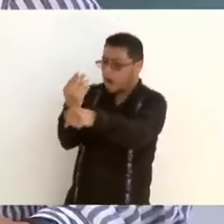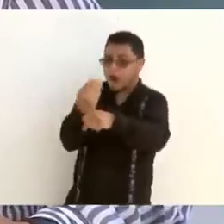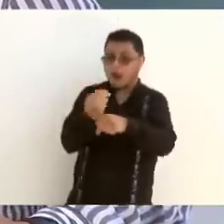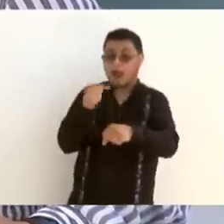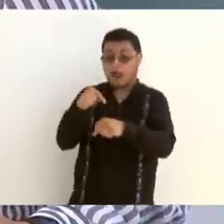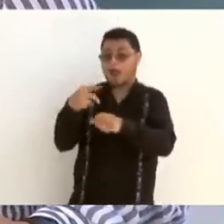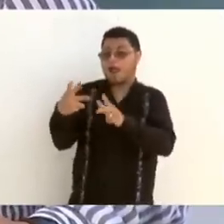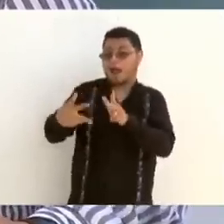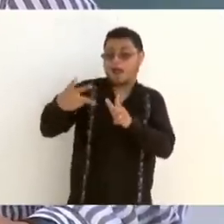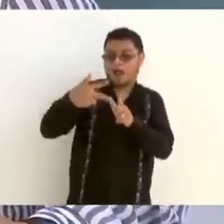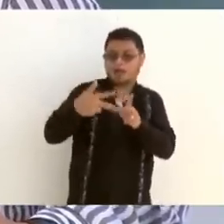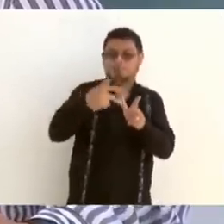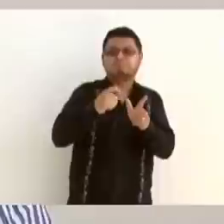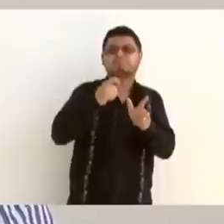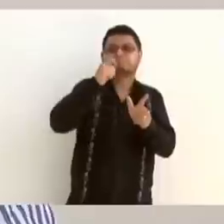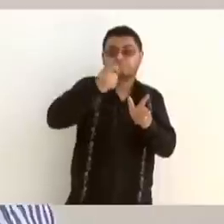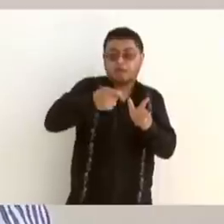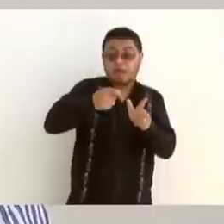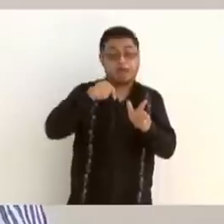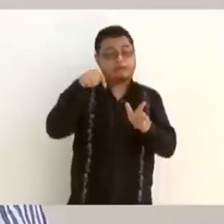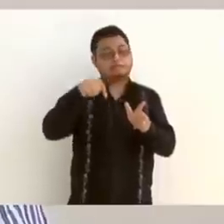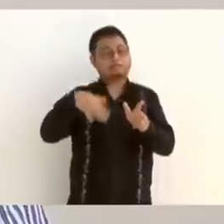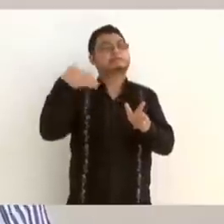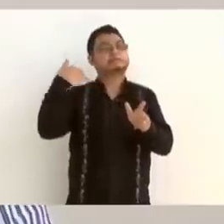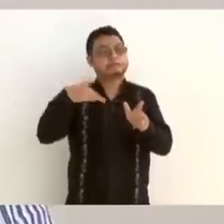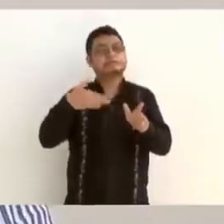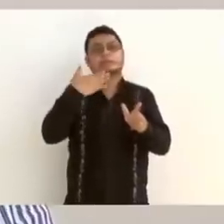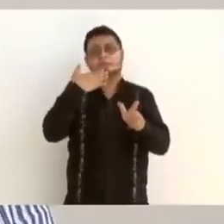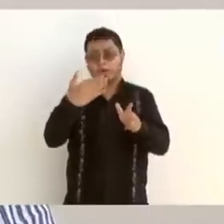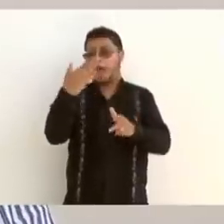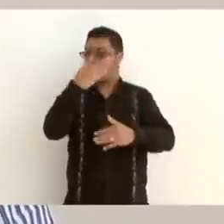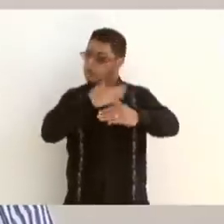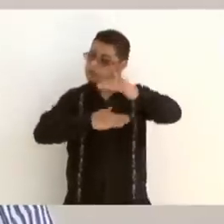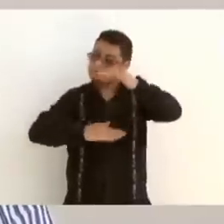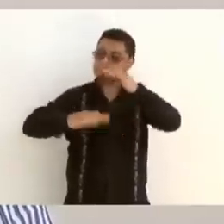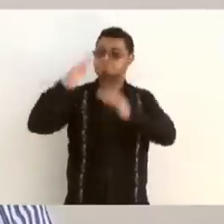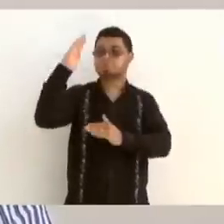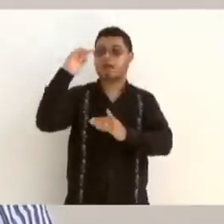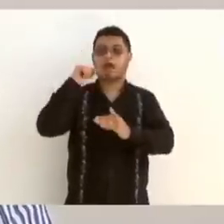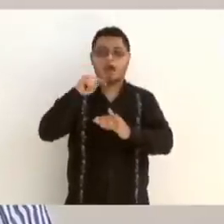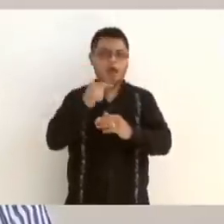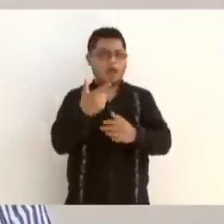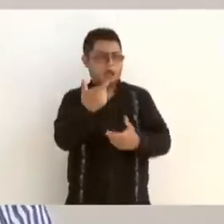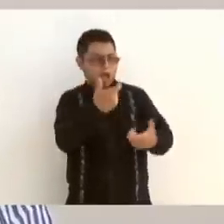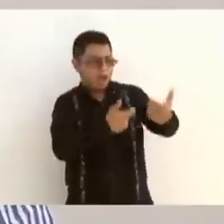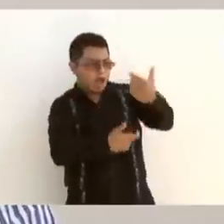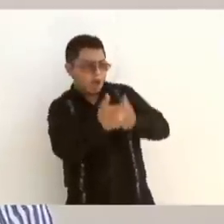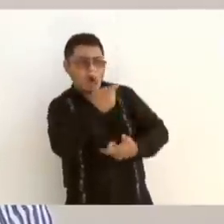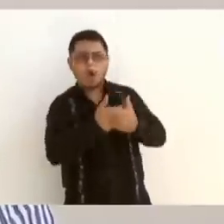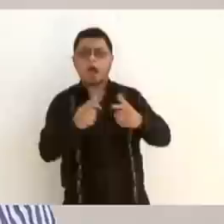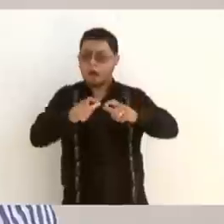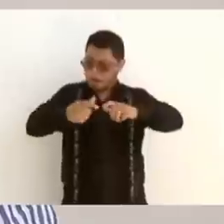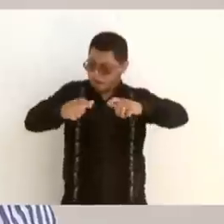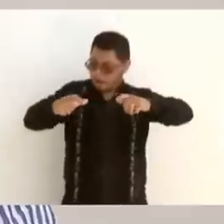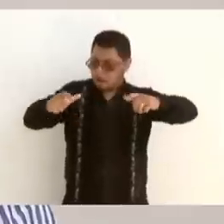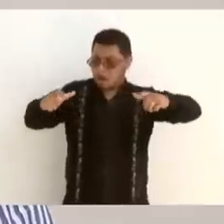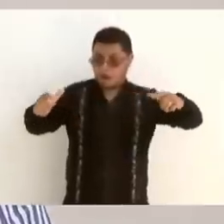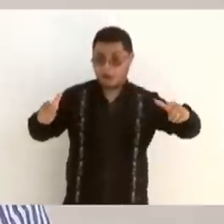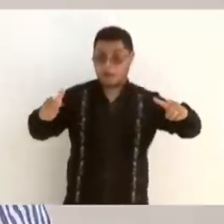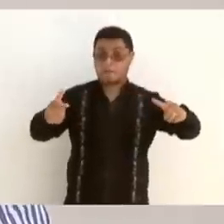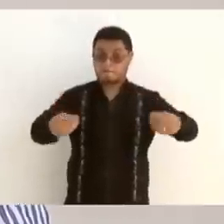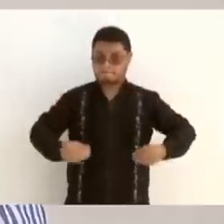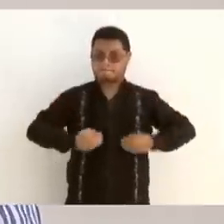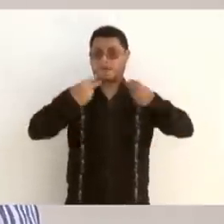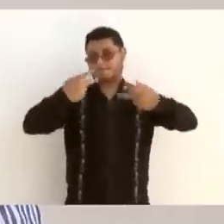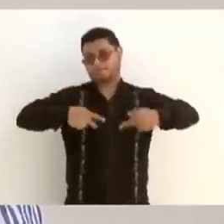le da a Escárcega una ventaja estratégica para mejorar la movilidad y diversificar la economía e incrementar la calidad de la vida de la gente.